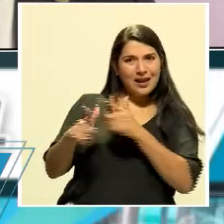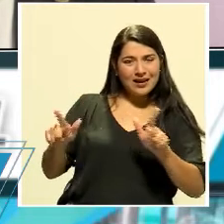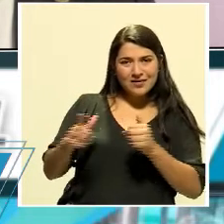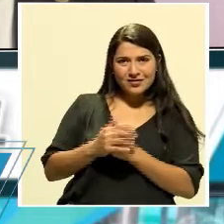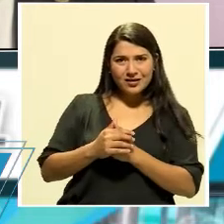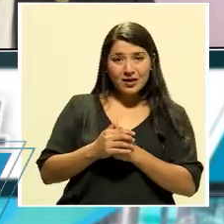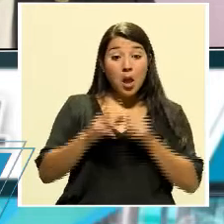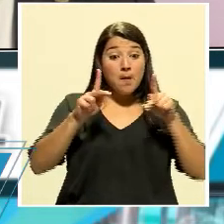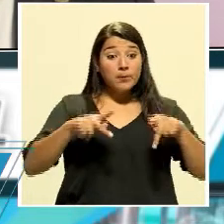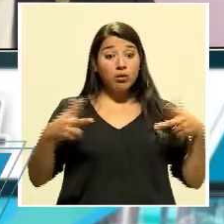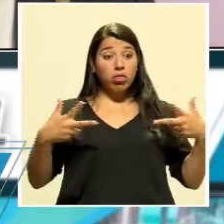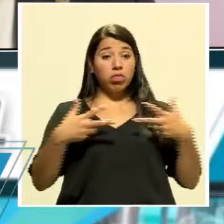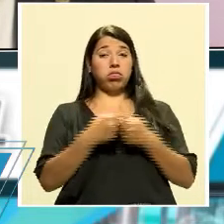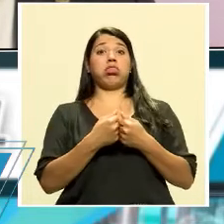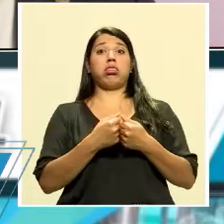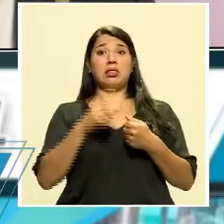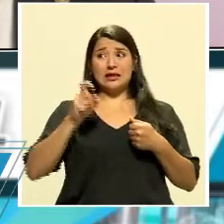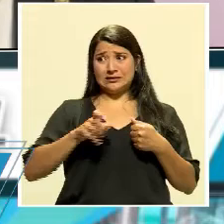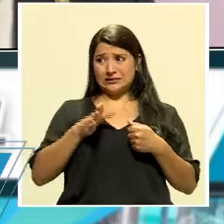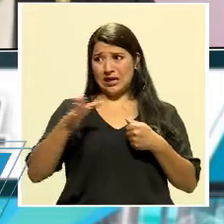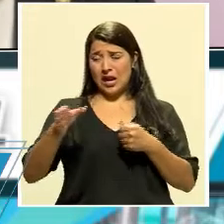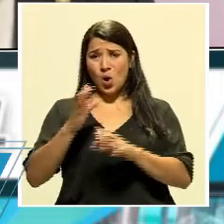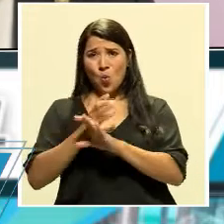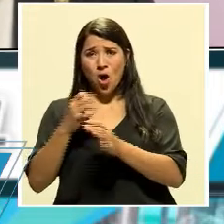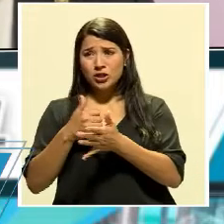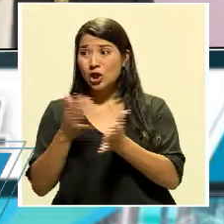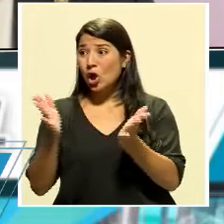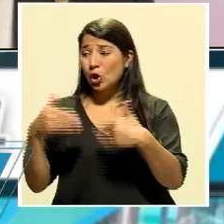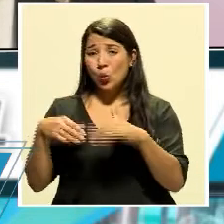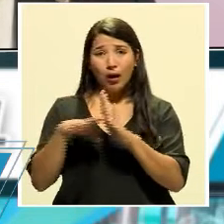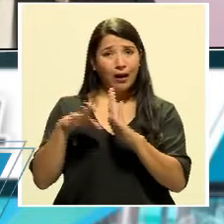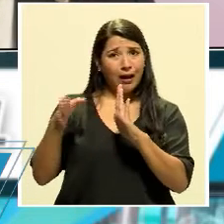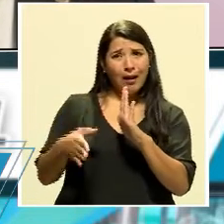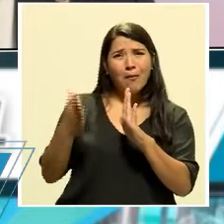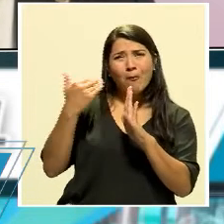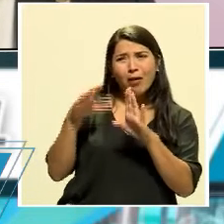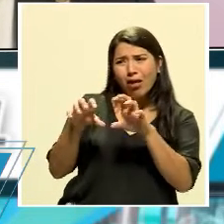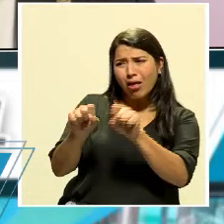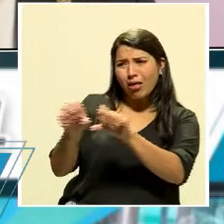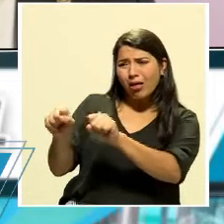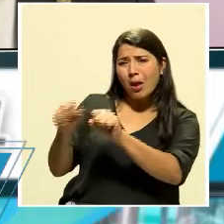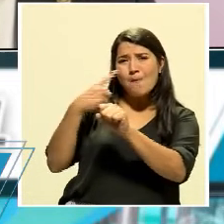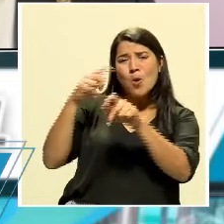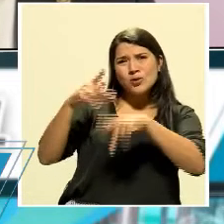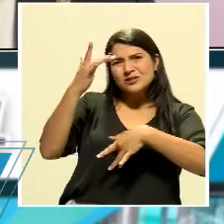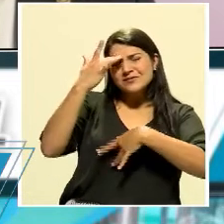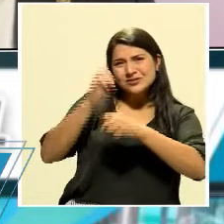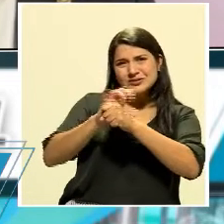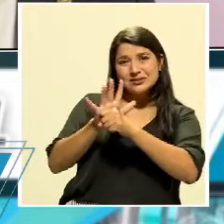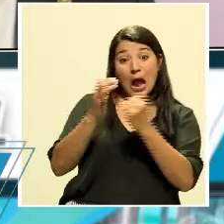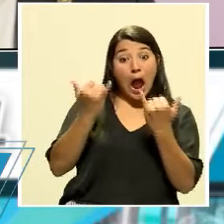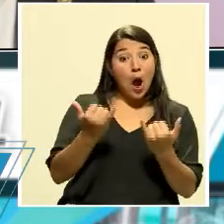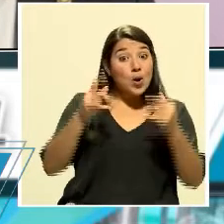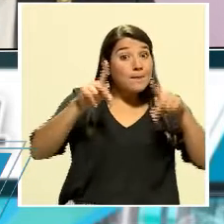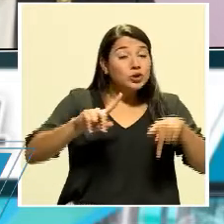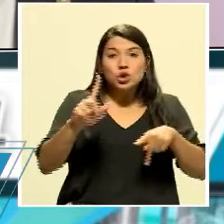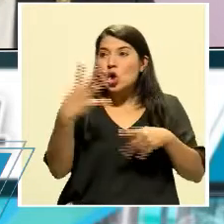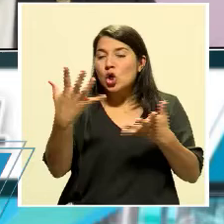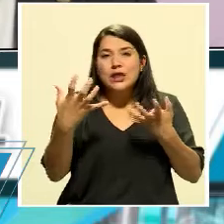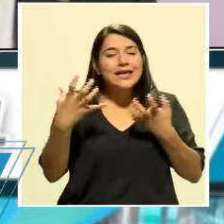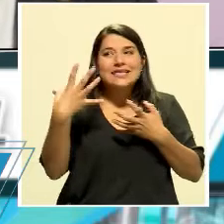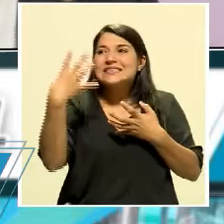tuvo un accidente de tránsito y ocupa la unidad de cuidados intensivos y no está disponible. En ese momento la gente no quiere salir a ningún lado, hacer ninguna actividad.